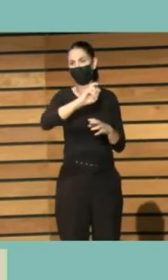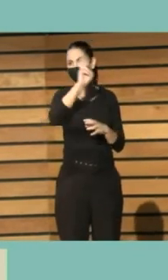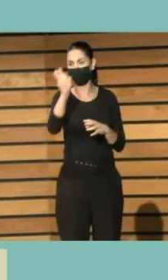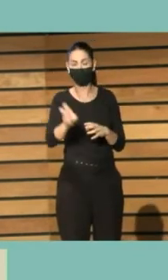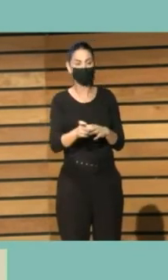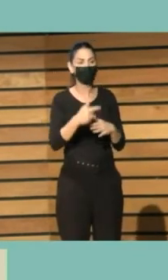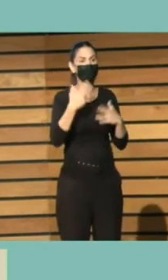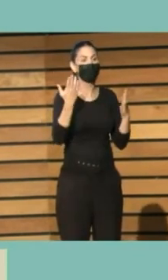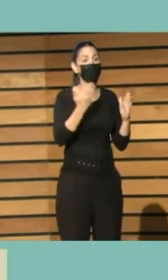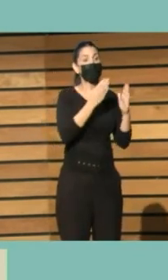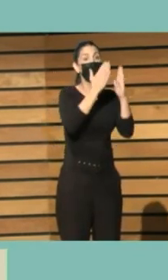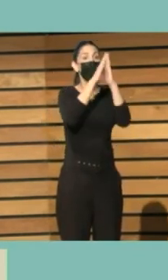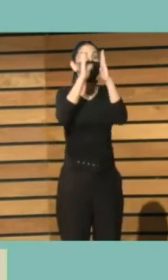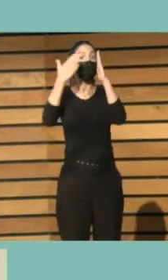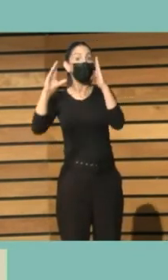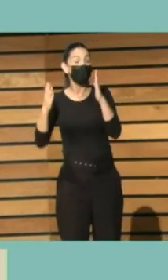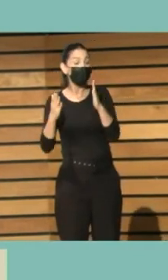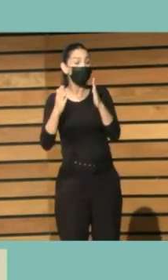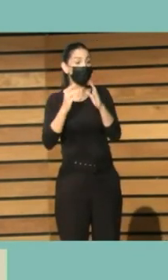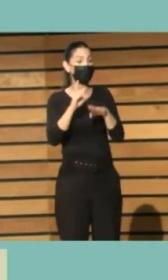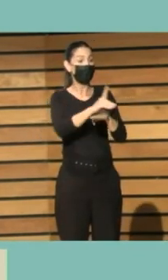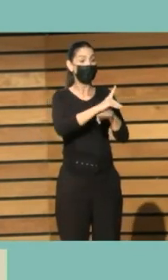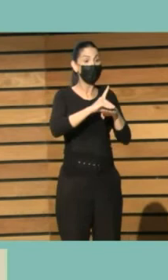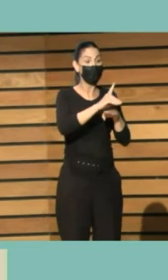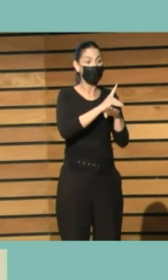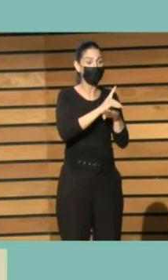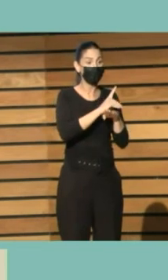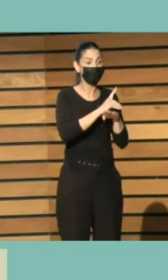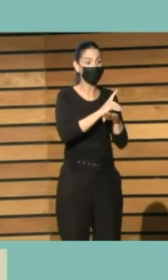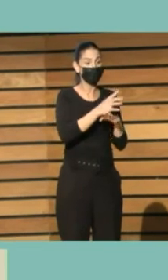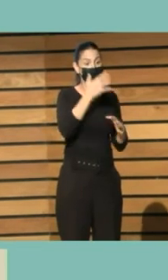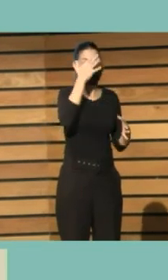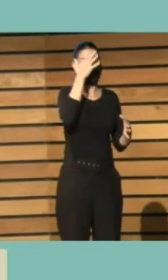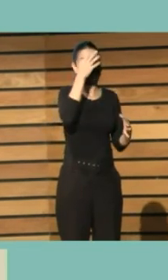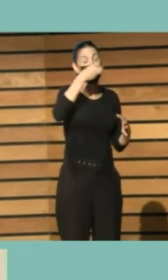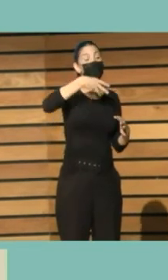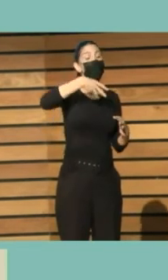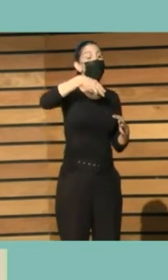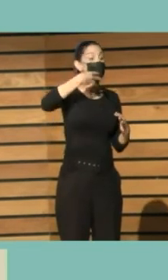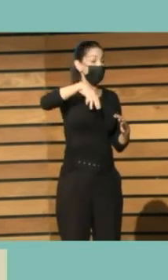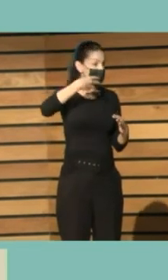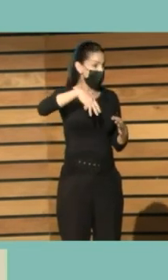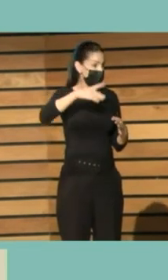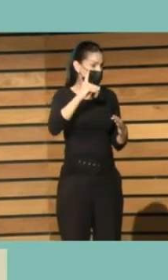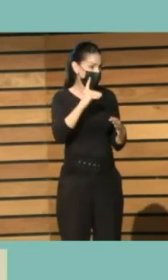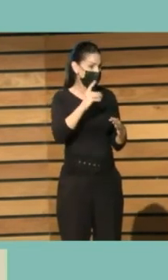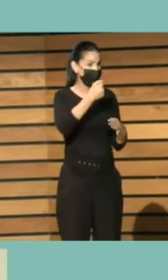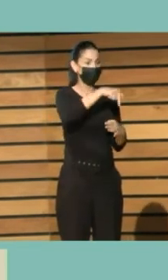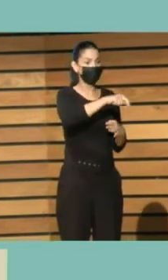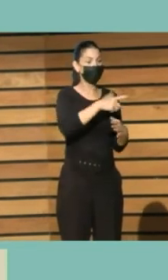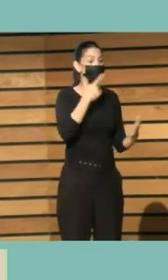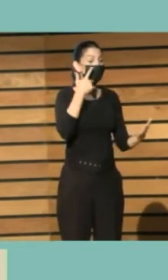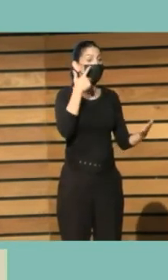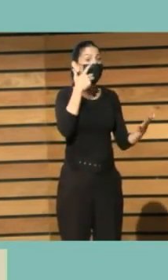biblioteca digital, hay un nuevo nivel de metadatos, que son los metadatos de las imágenes digitales.